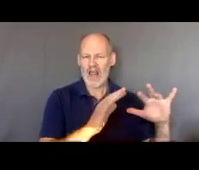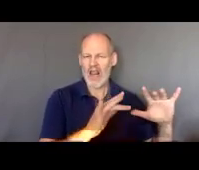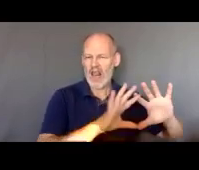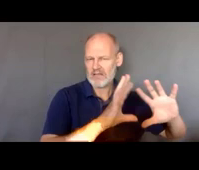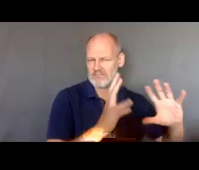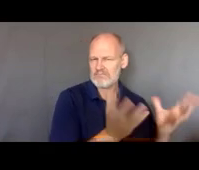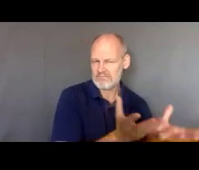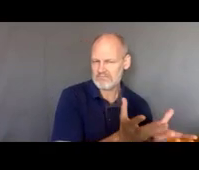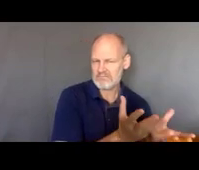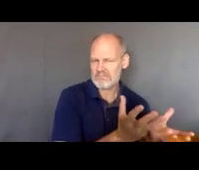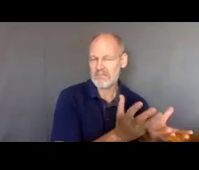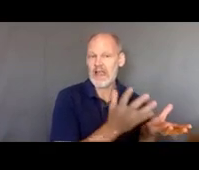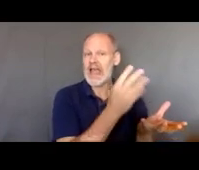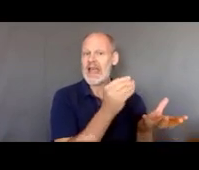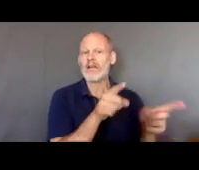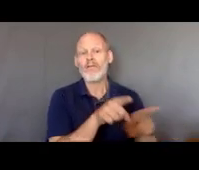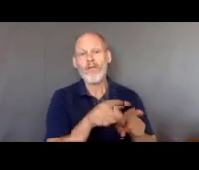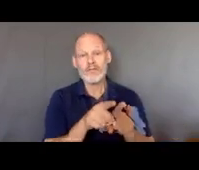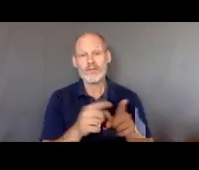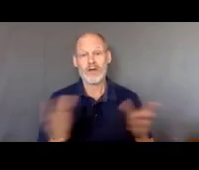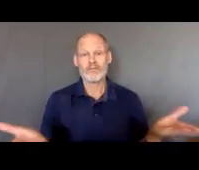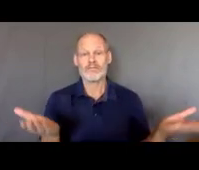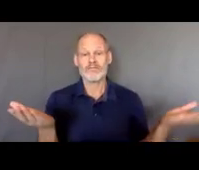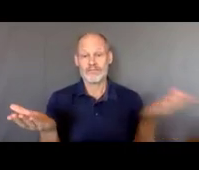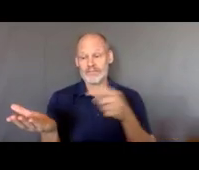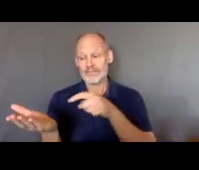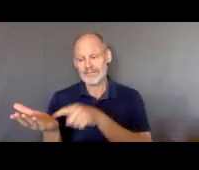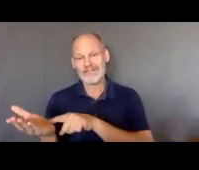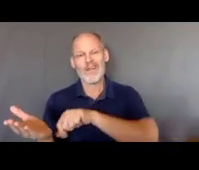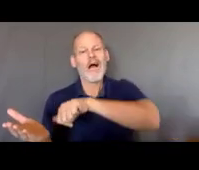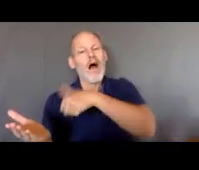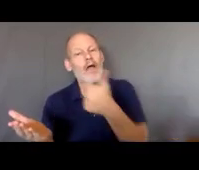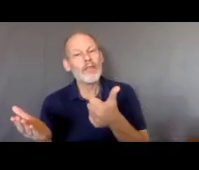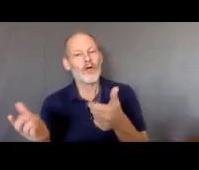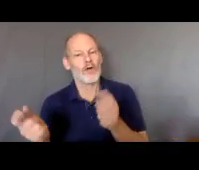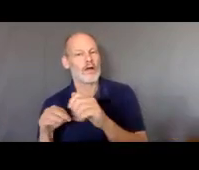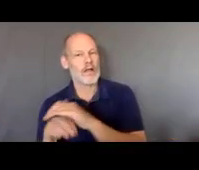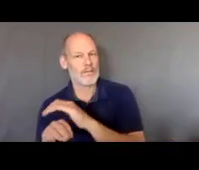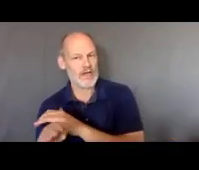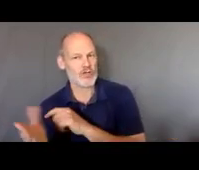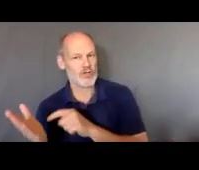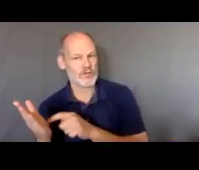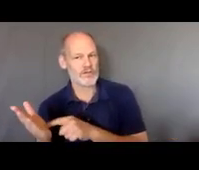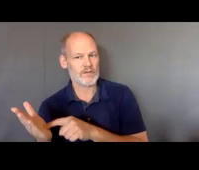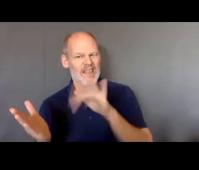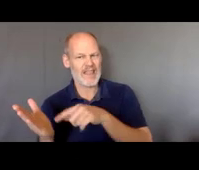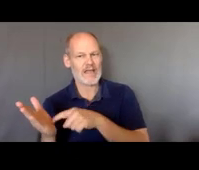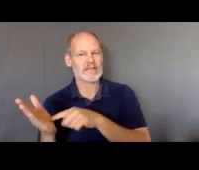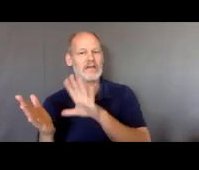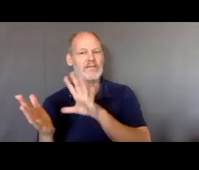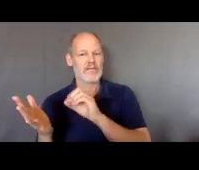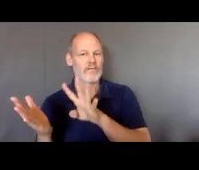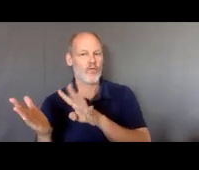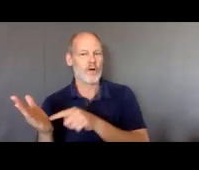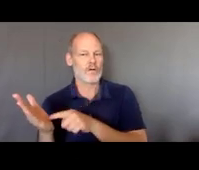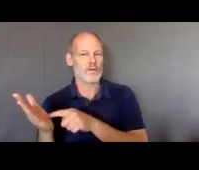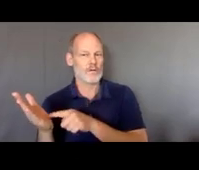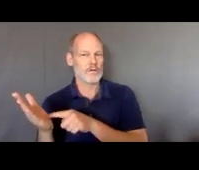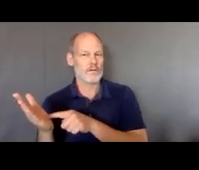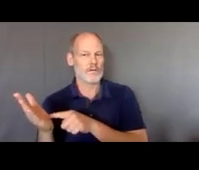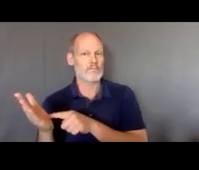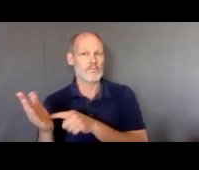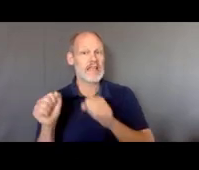IEP. Pero a lo mejor necesitan tener otro tipo de adaptaciones que son partes de un plan 504. Entonces, pueden tener los dos.